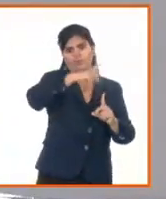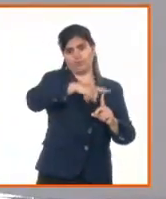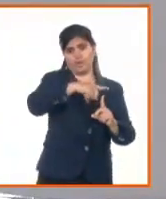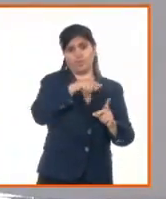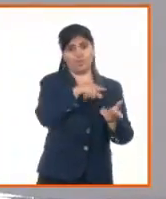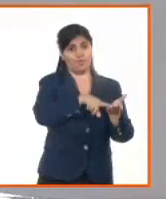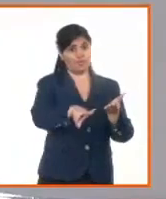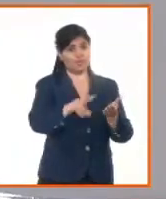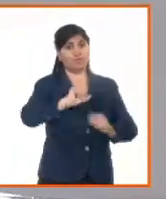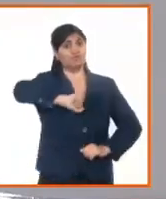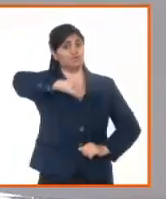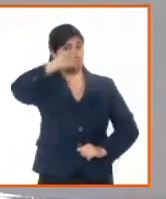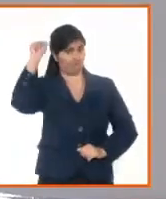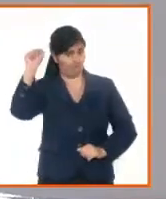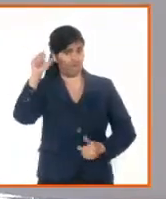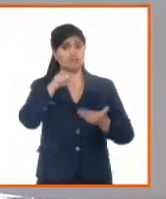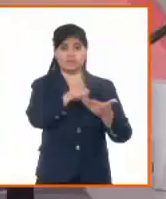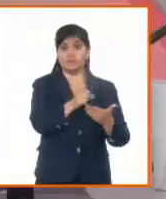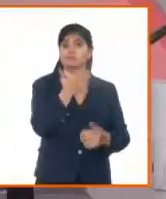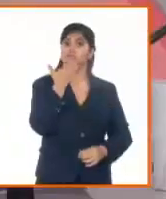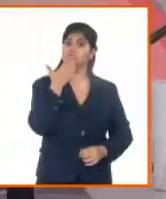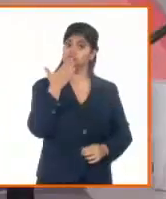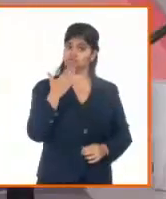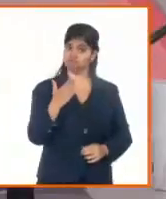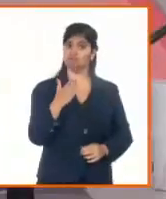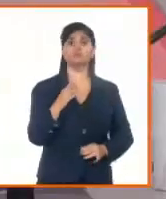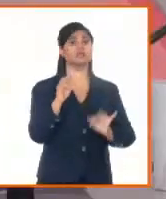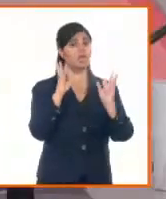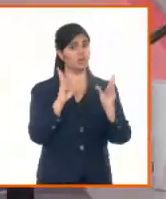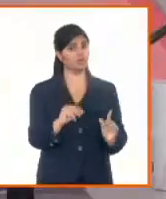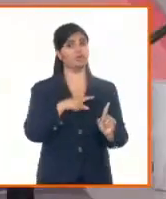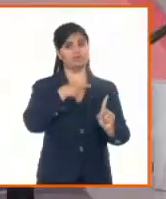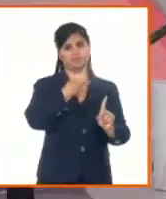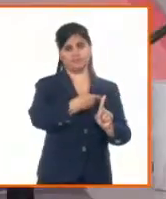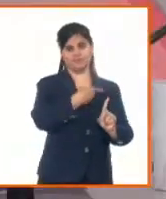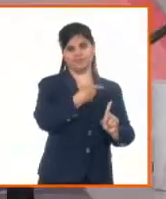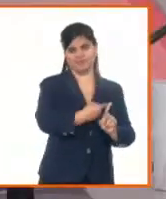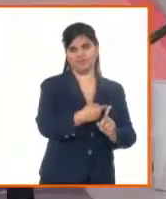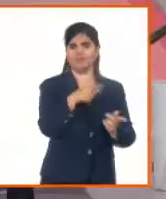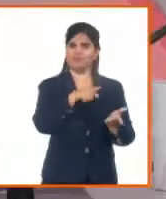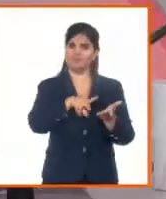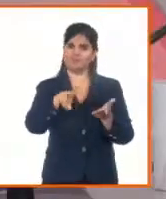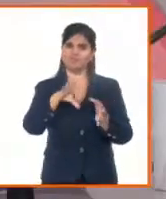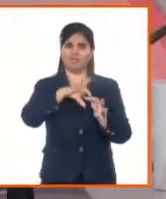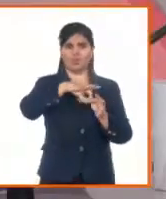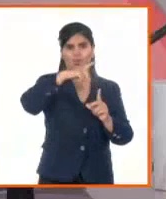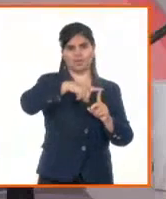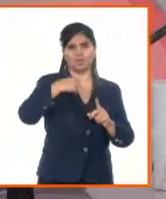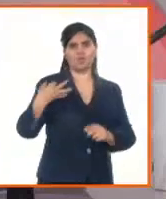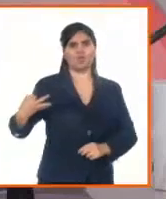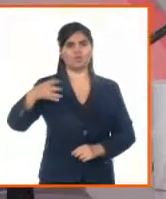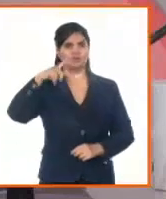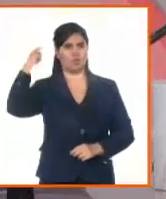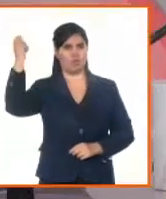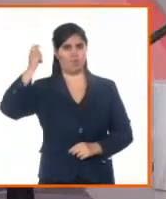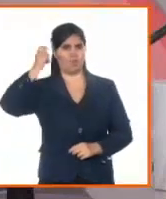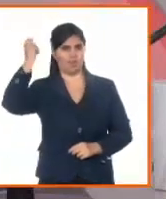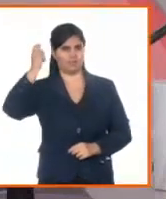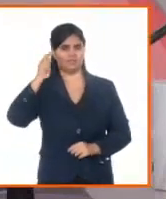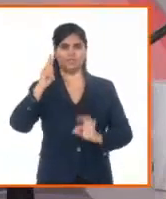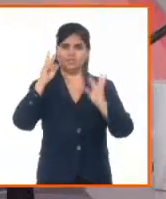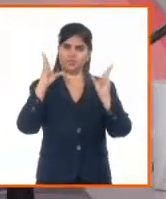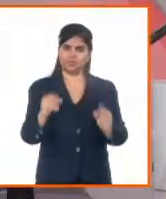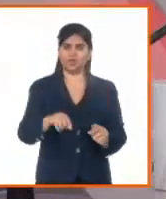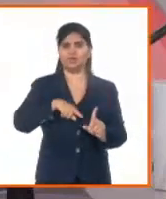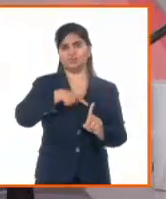a la vanguardia en estos procesos de informatización. Cómo se ha podido hacer allí, que es un ejemplo de cuánto se puede avanzar